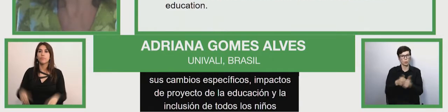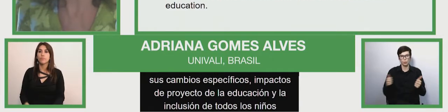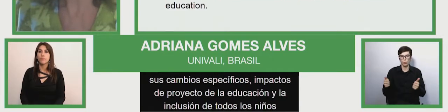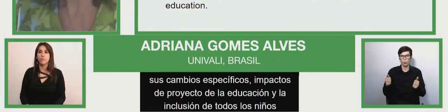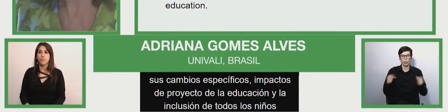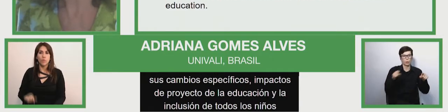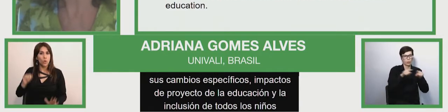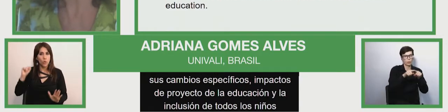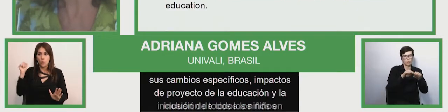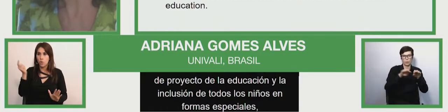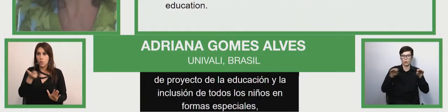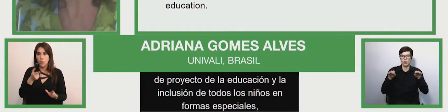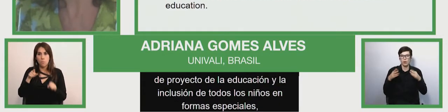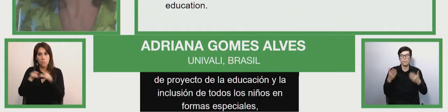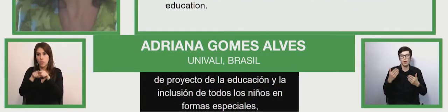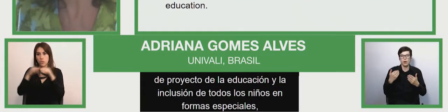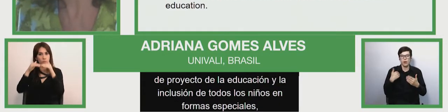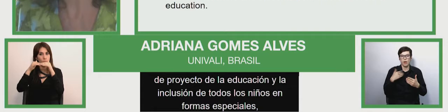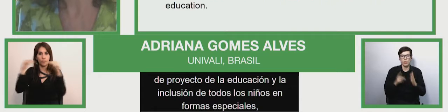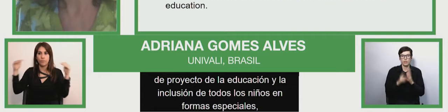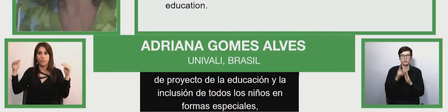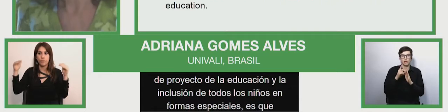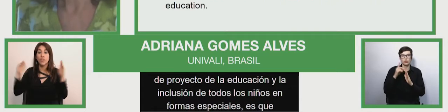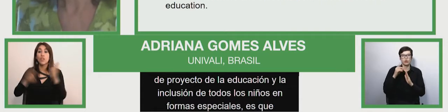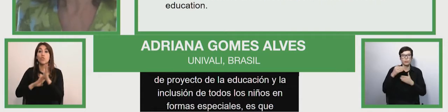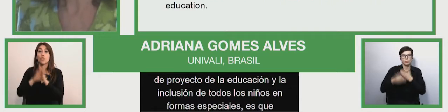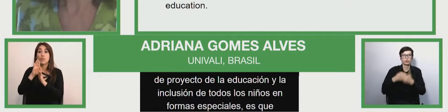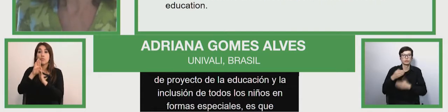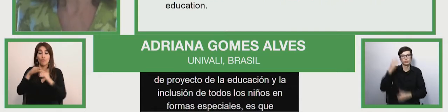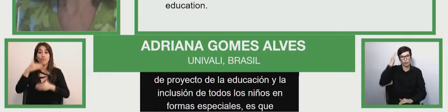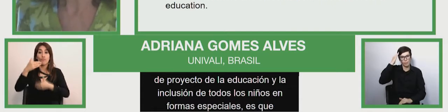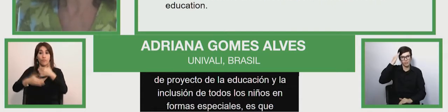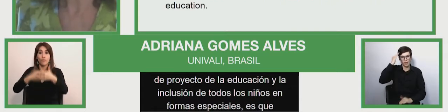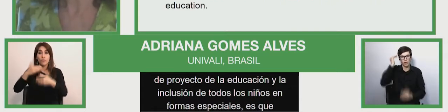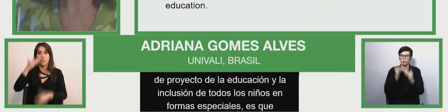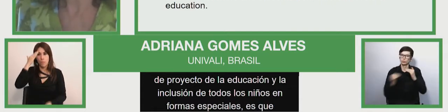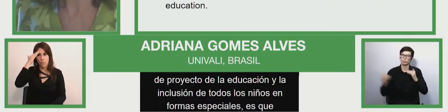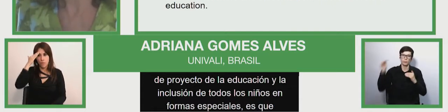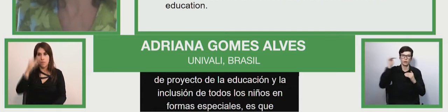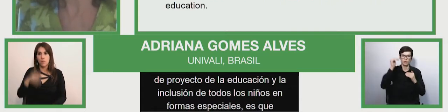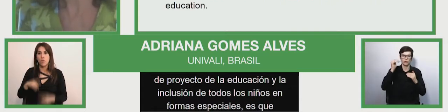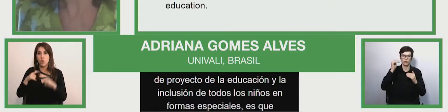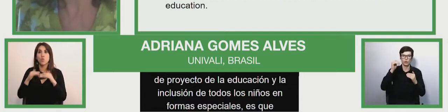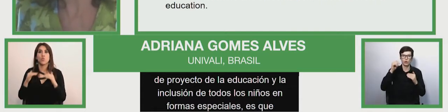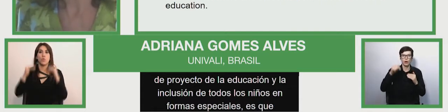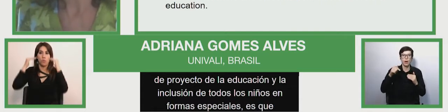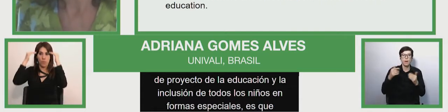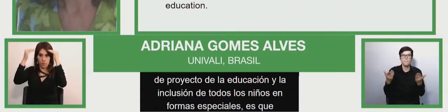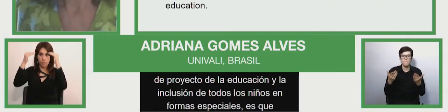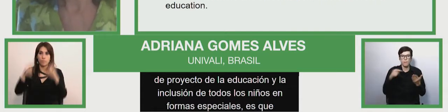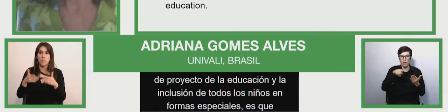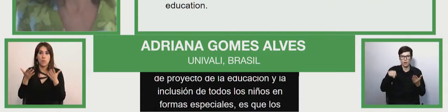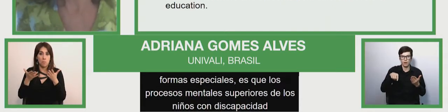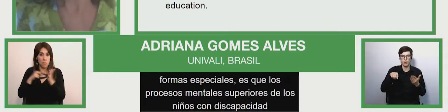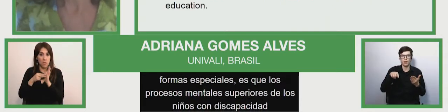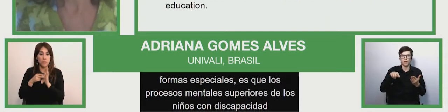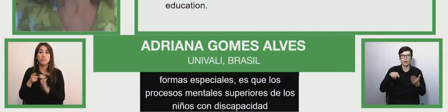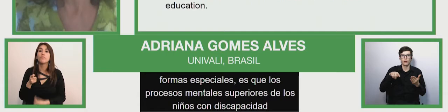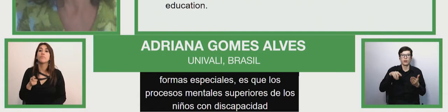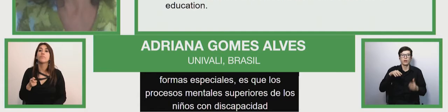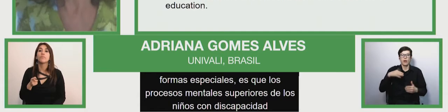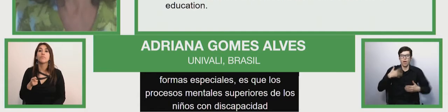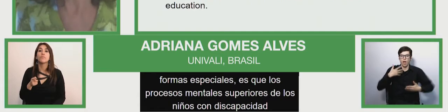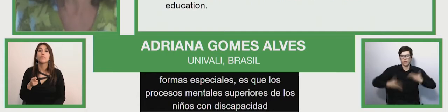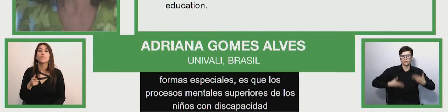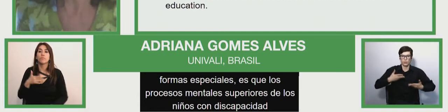procesos mentales superiores de los niños con discapacidad, quien actúan en forma ambivalente con otros,